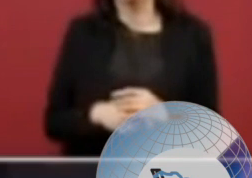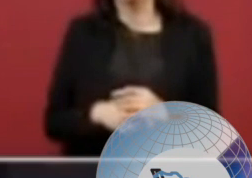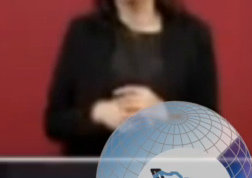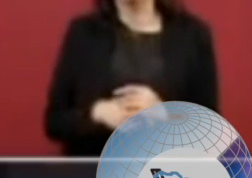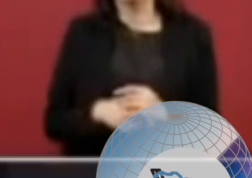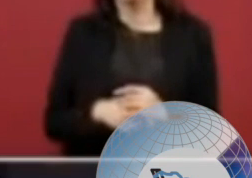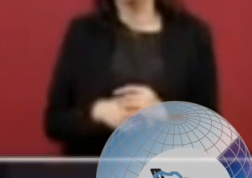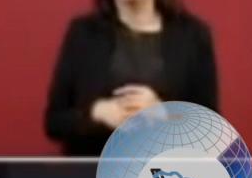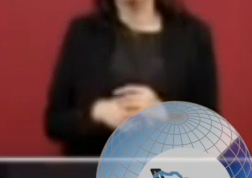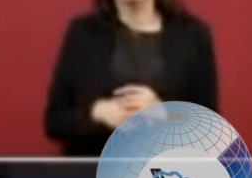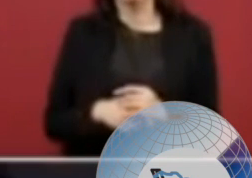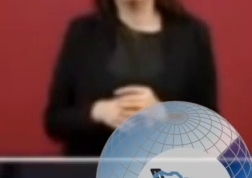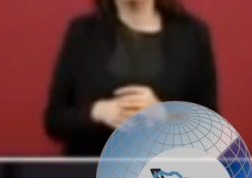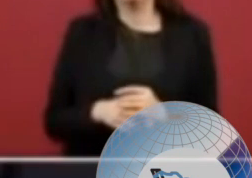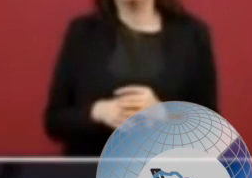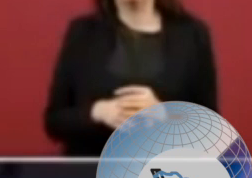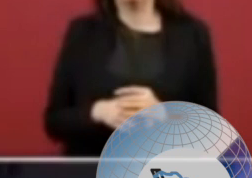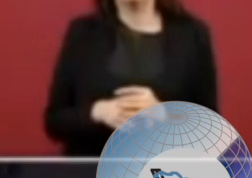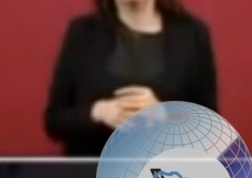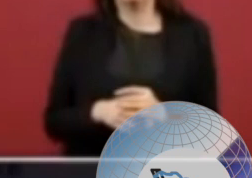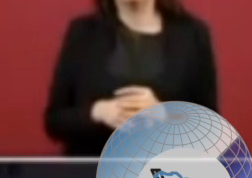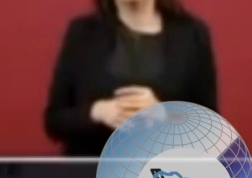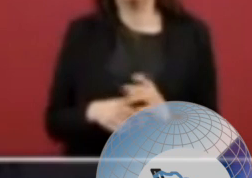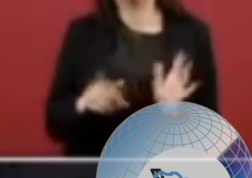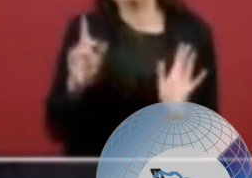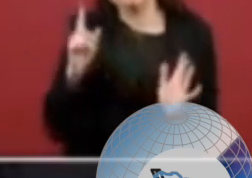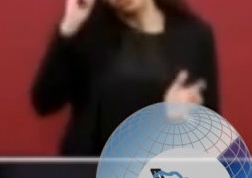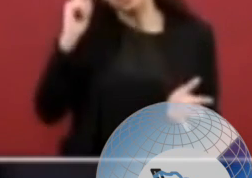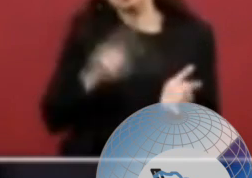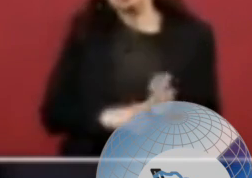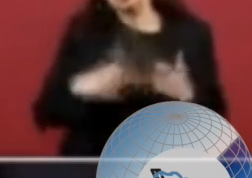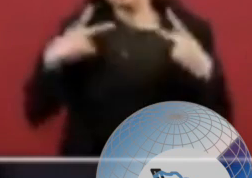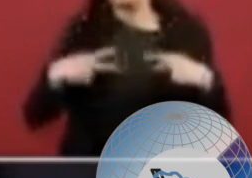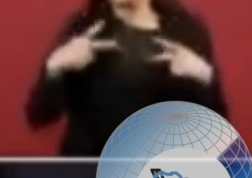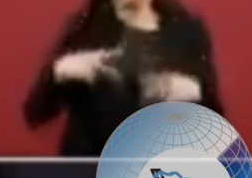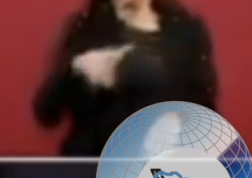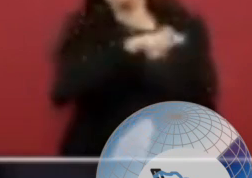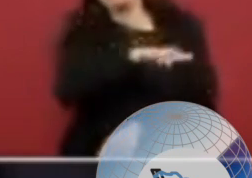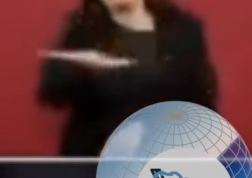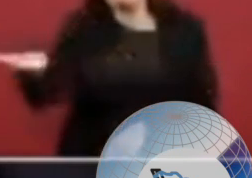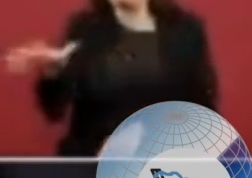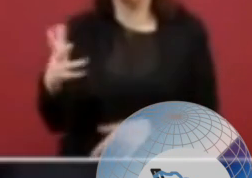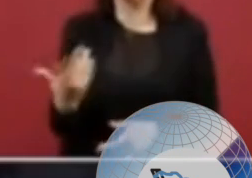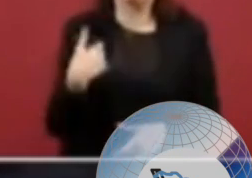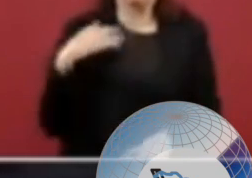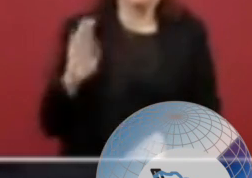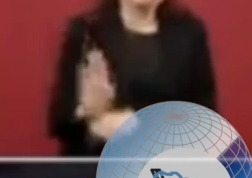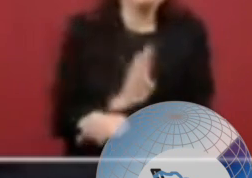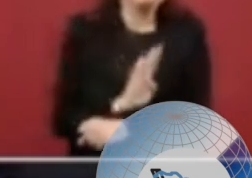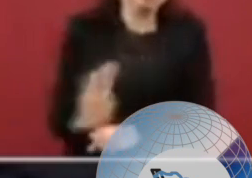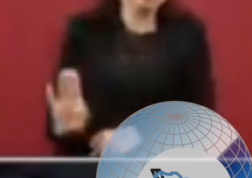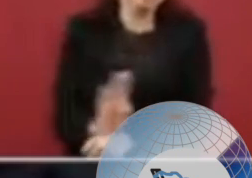conviene al interés general que